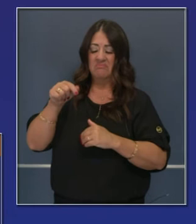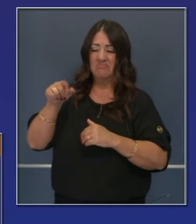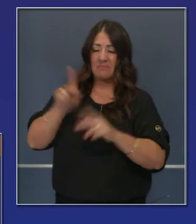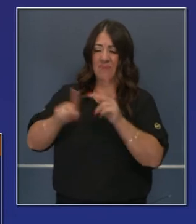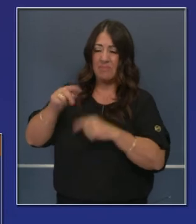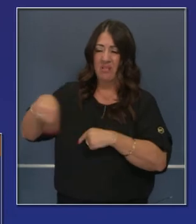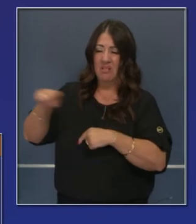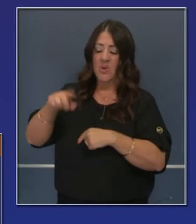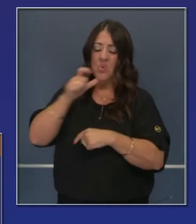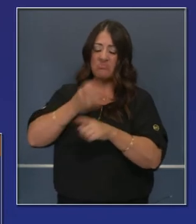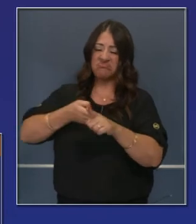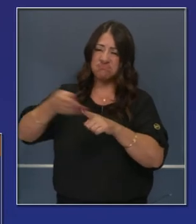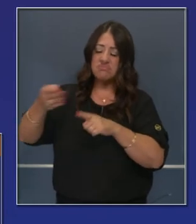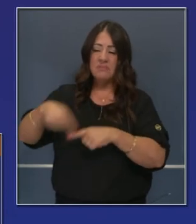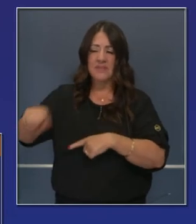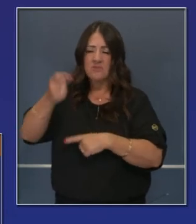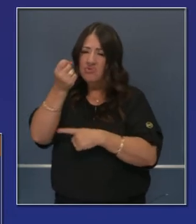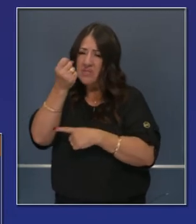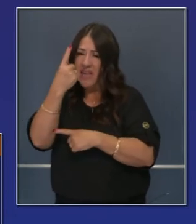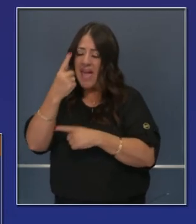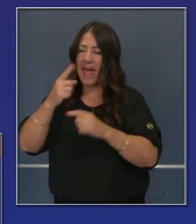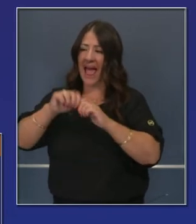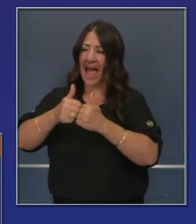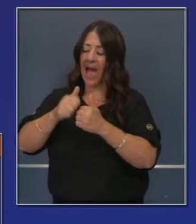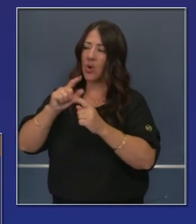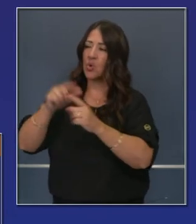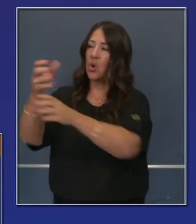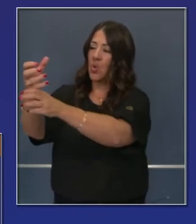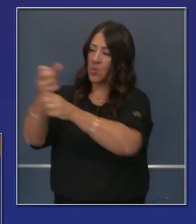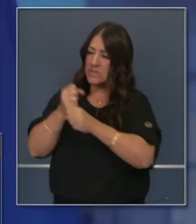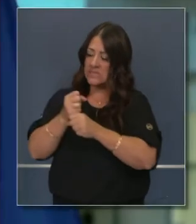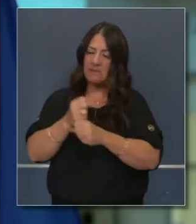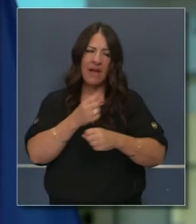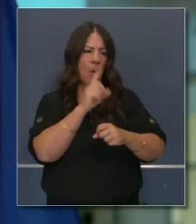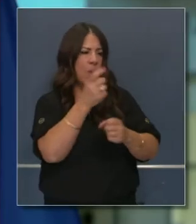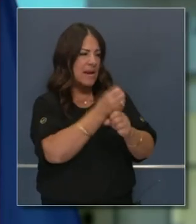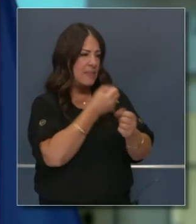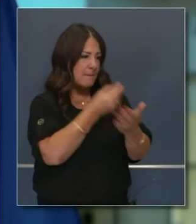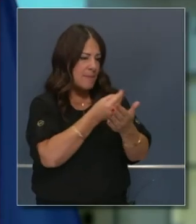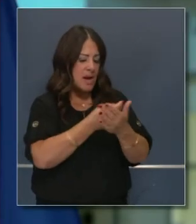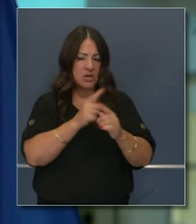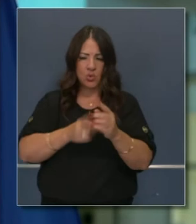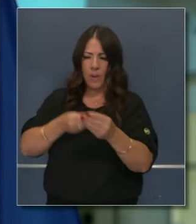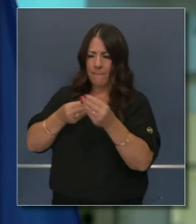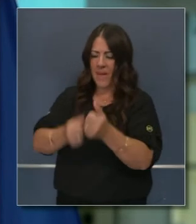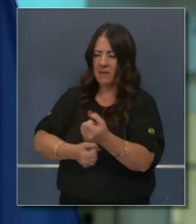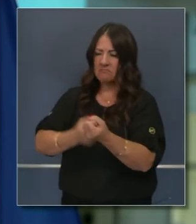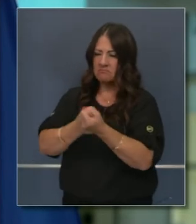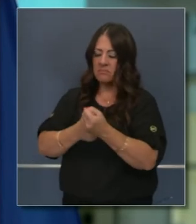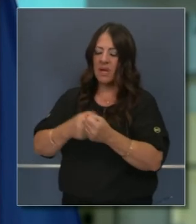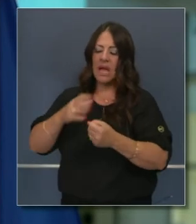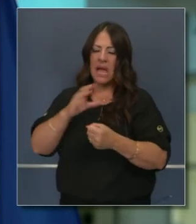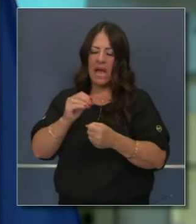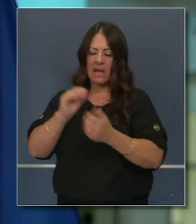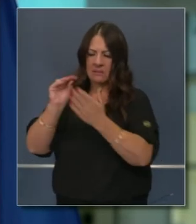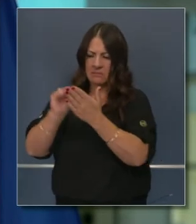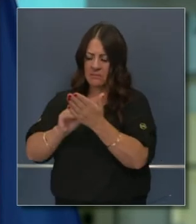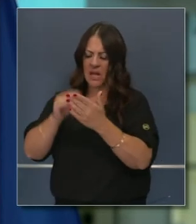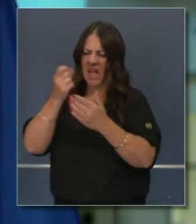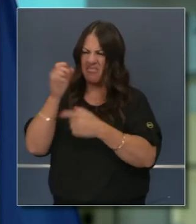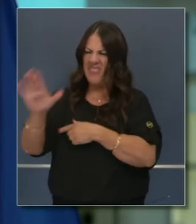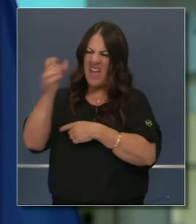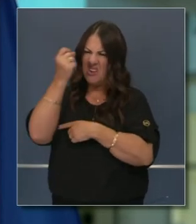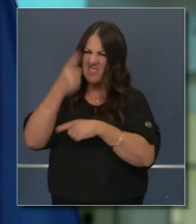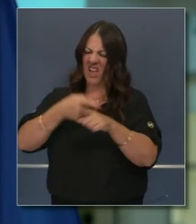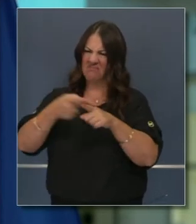11 expertos en su campo que comprenden la distribución, comprenden el financiamiento, la epidemiología, la